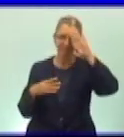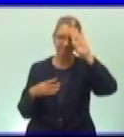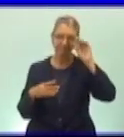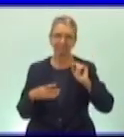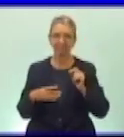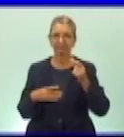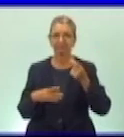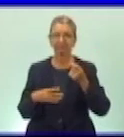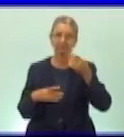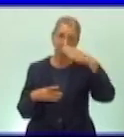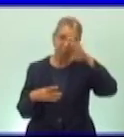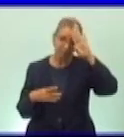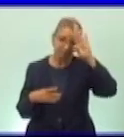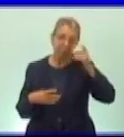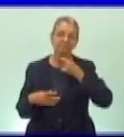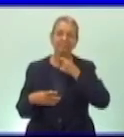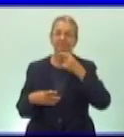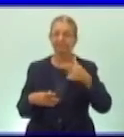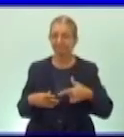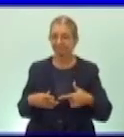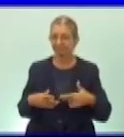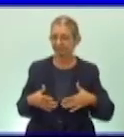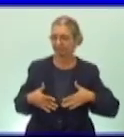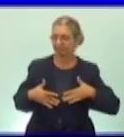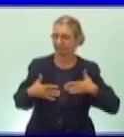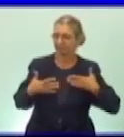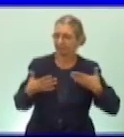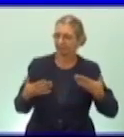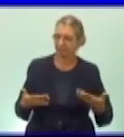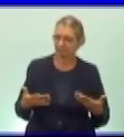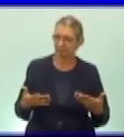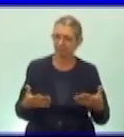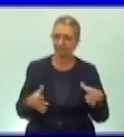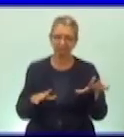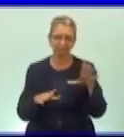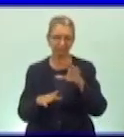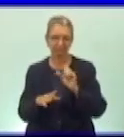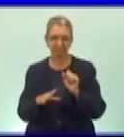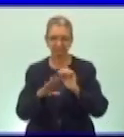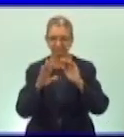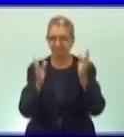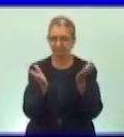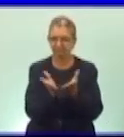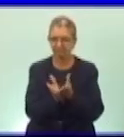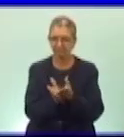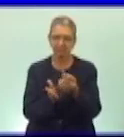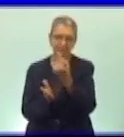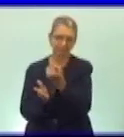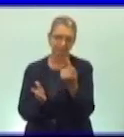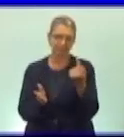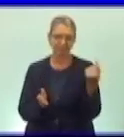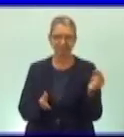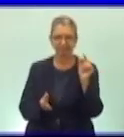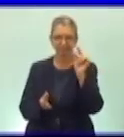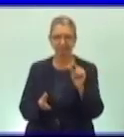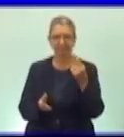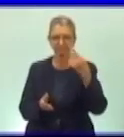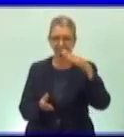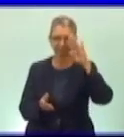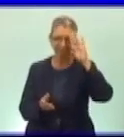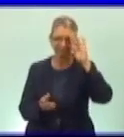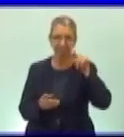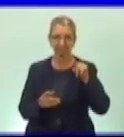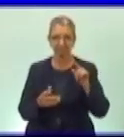y es orgullo de cada uno de los cubanos ahora esta actividad te queda